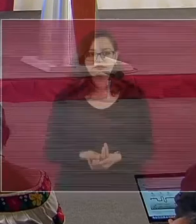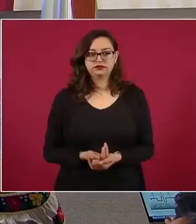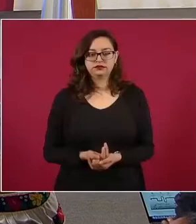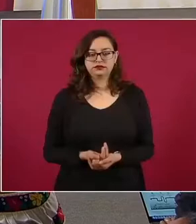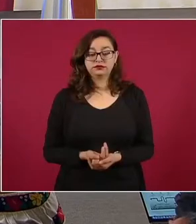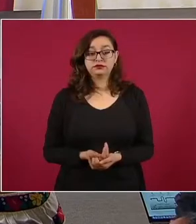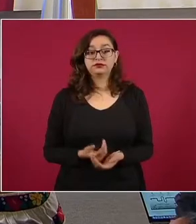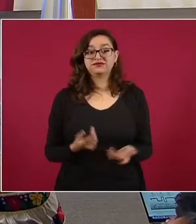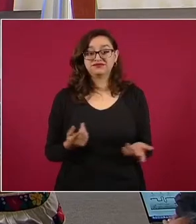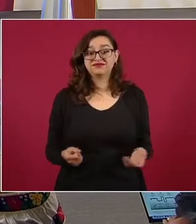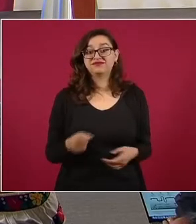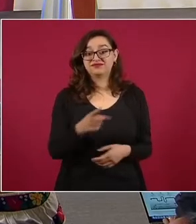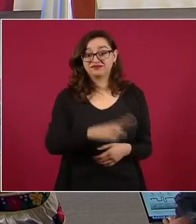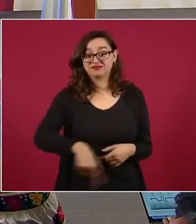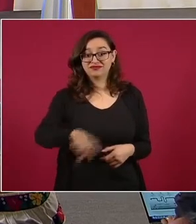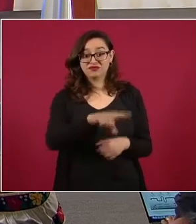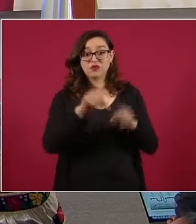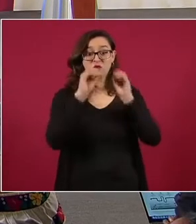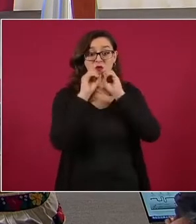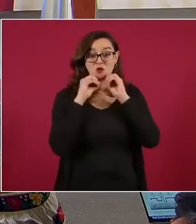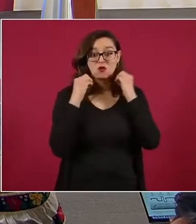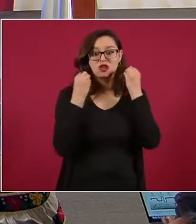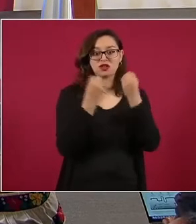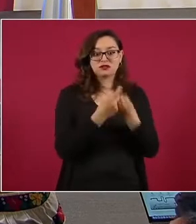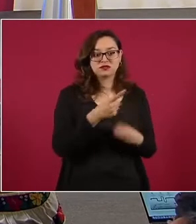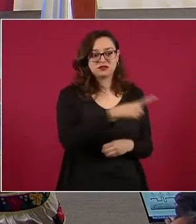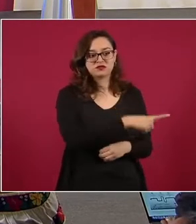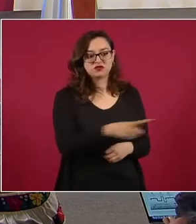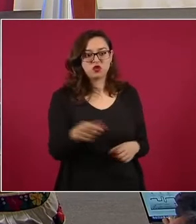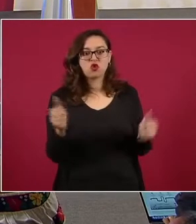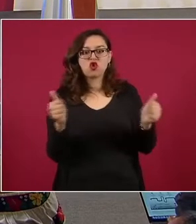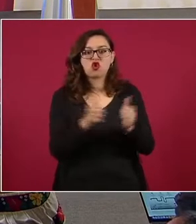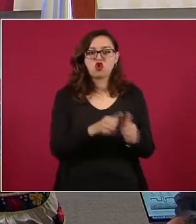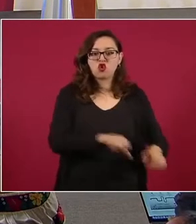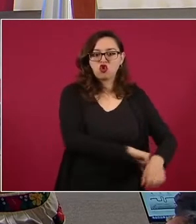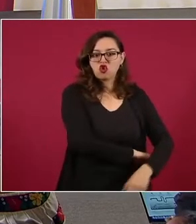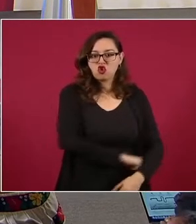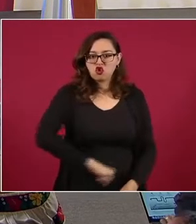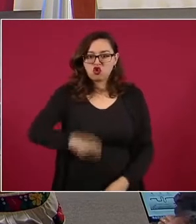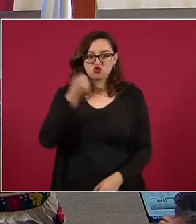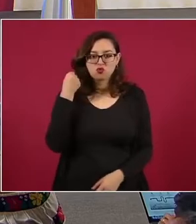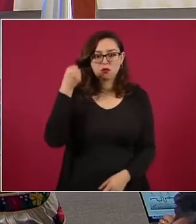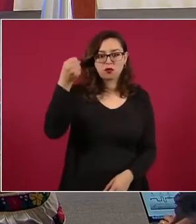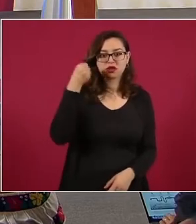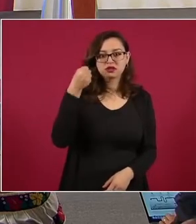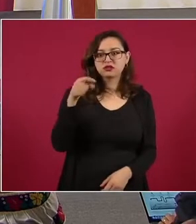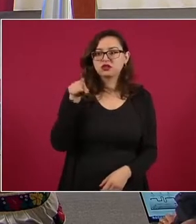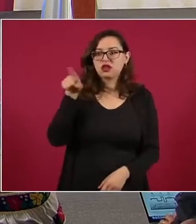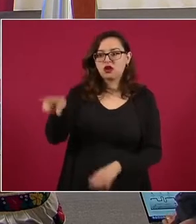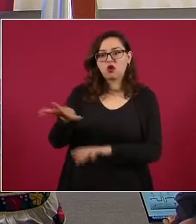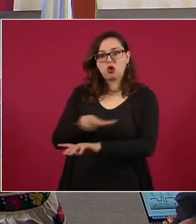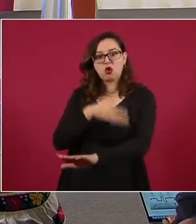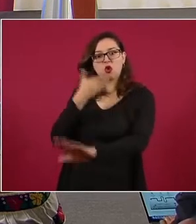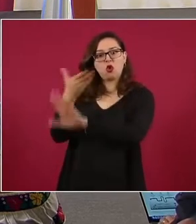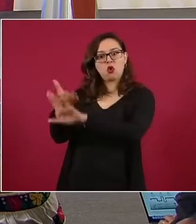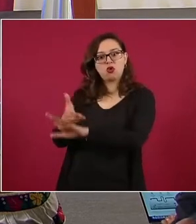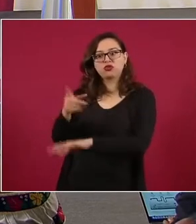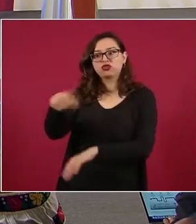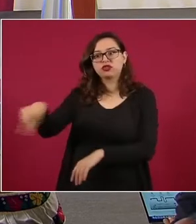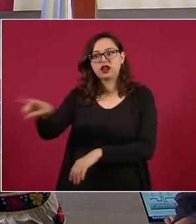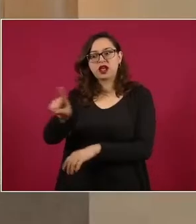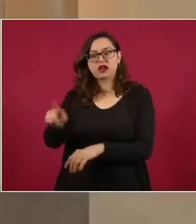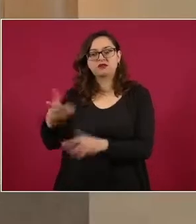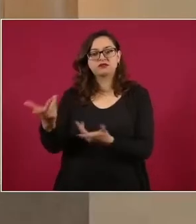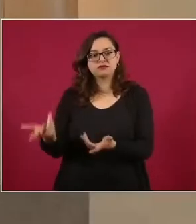presentaron a un inmueble del Issste, donde trabajadores de la empresa de desarrollo de tecnología y servicios integrales se encontraban